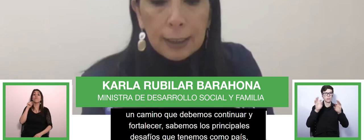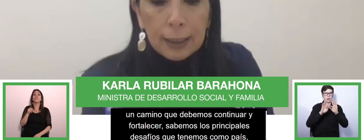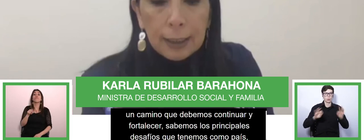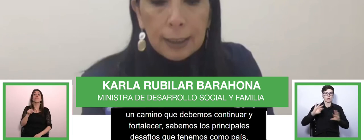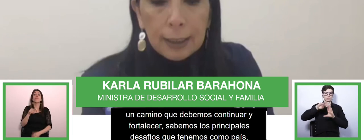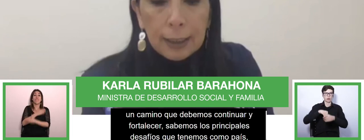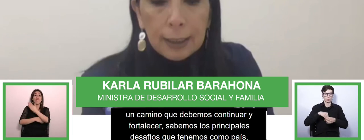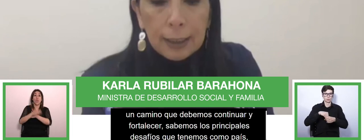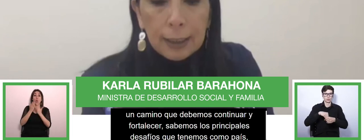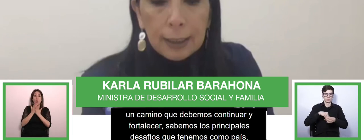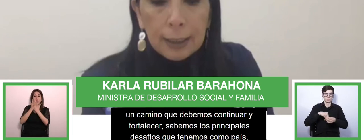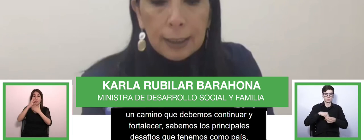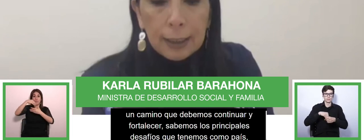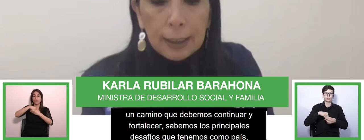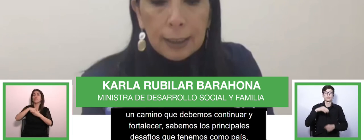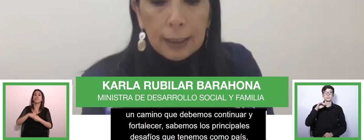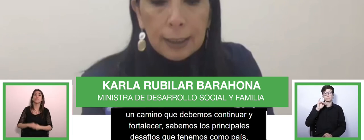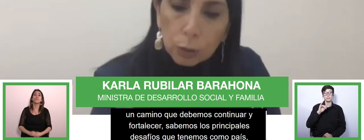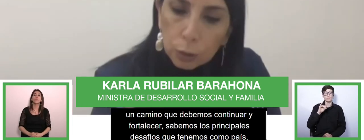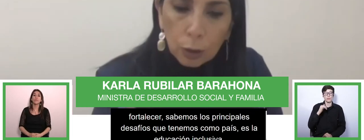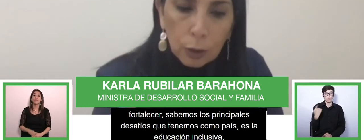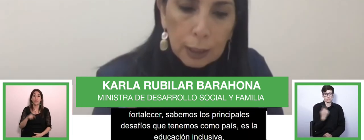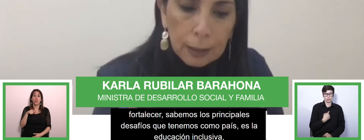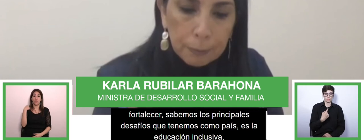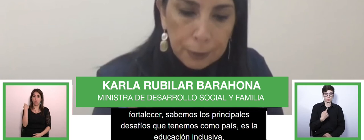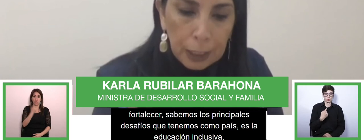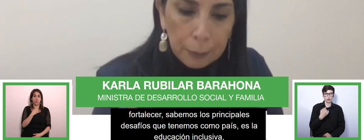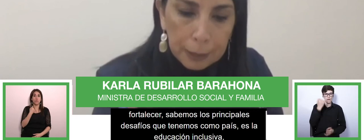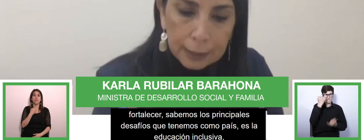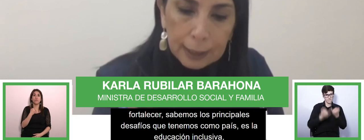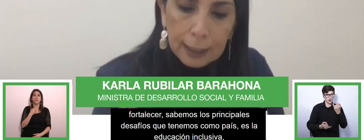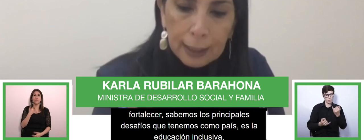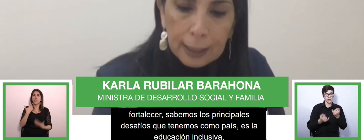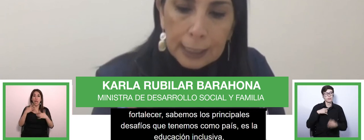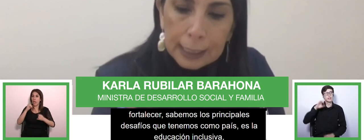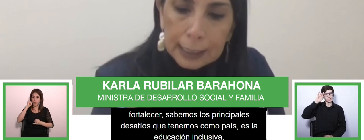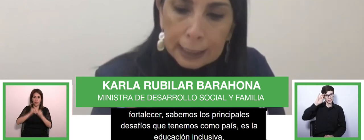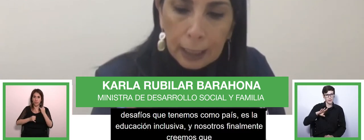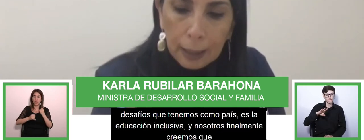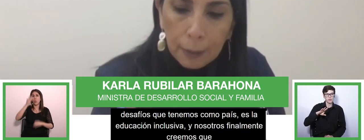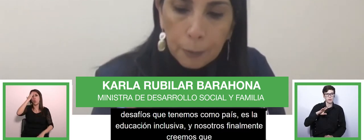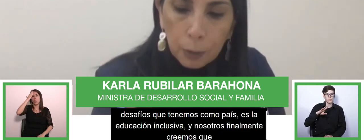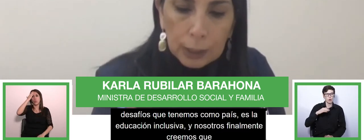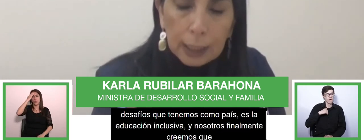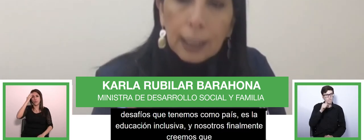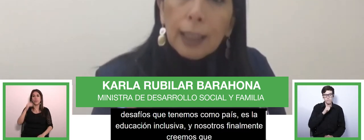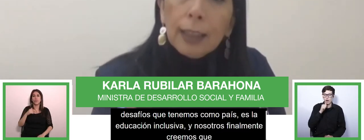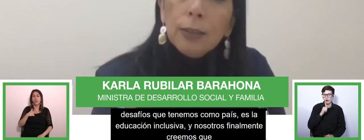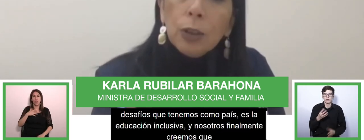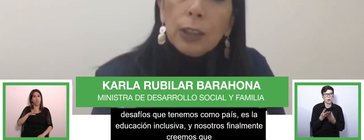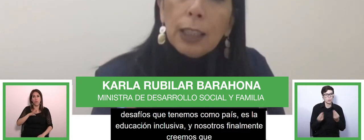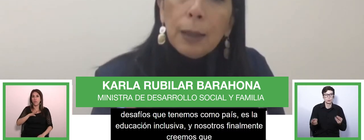inclusiva y nosotros finalmente creemos que nos queda mucho por hacer desde el Senado y no que esto sea solamente un trabajo